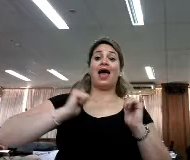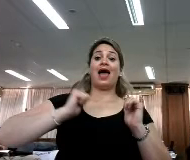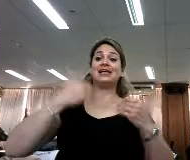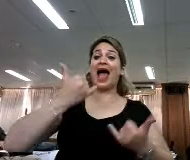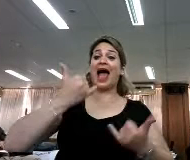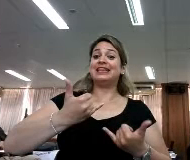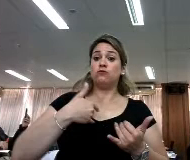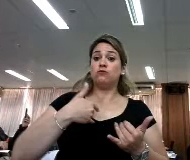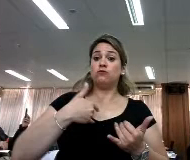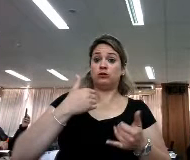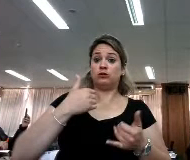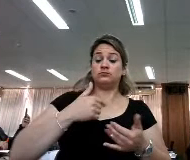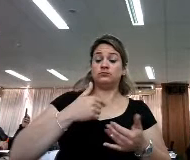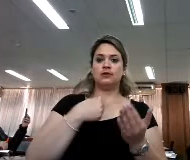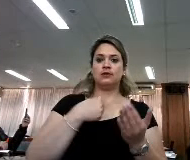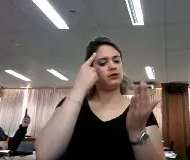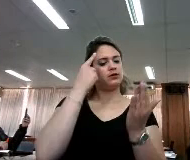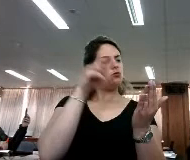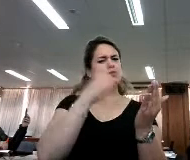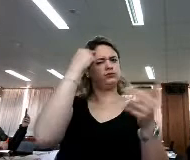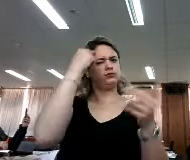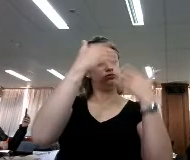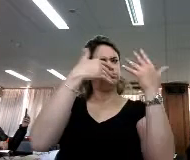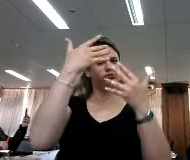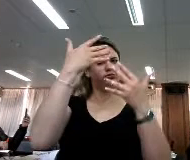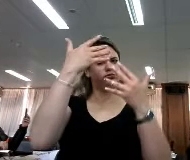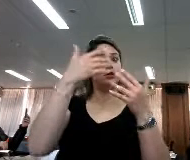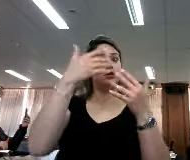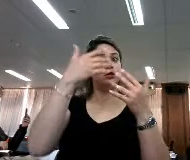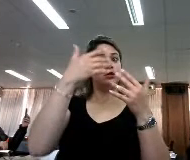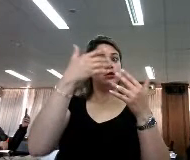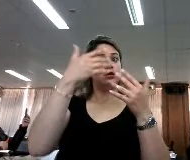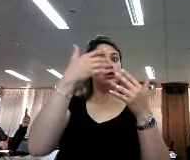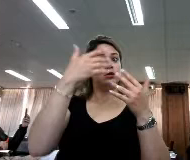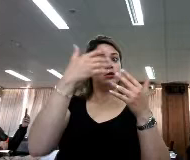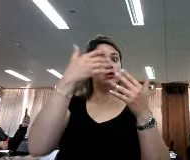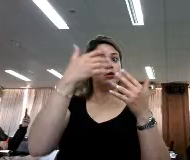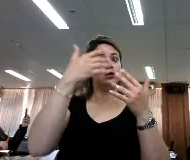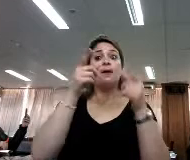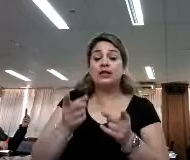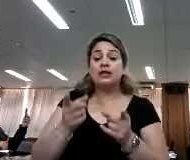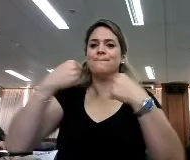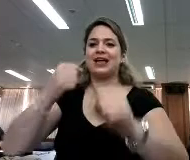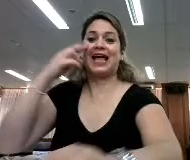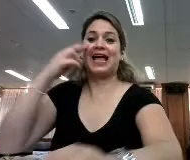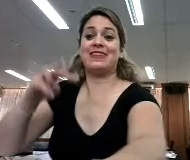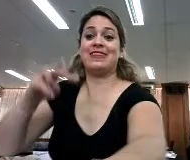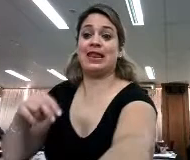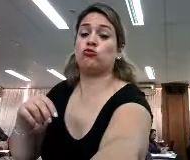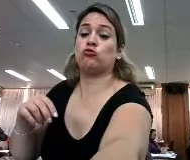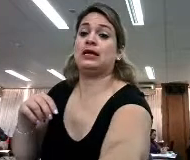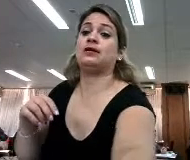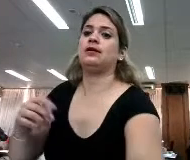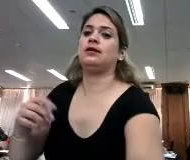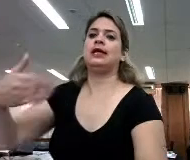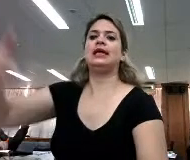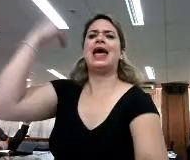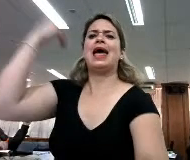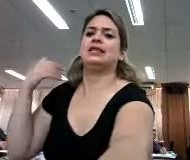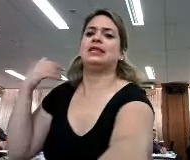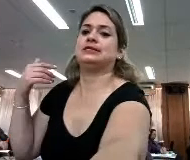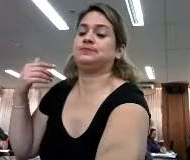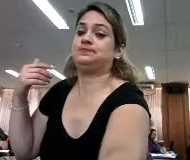como un ente que crea, pero además permite que resurjan prácticas lectoras que antes quizá teníamos un poco en el olvido